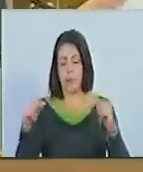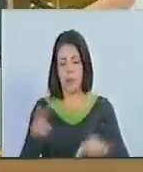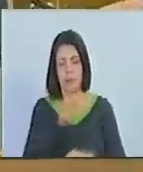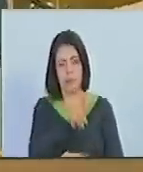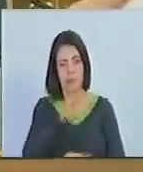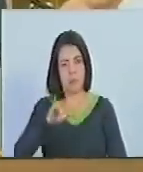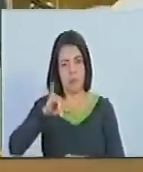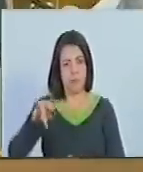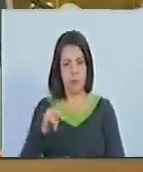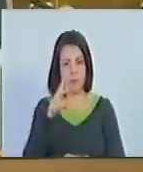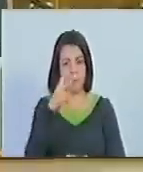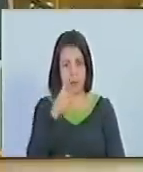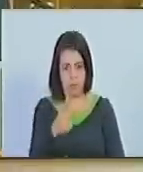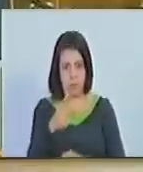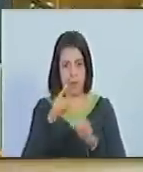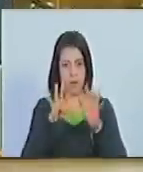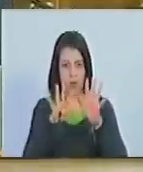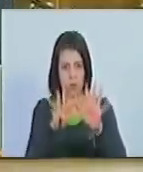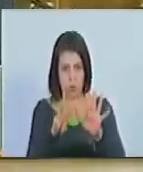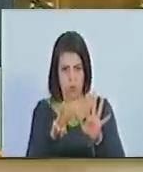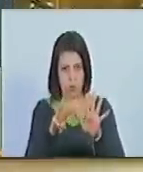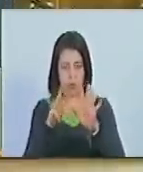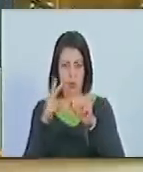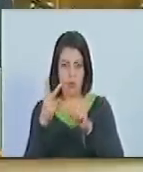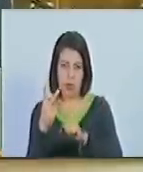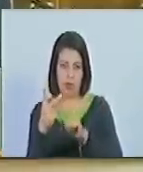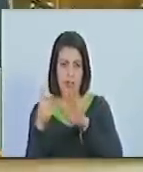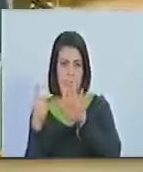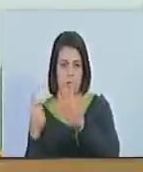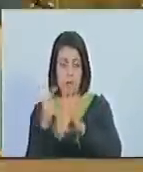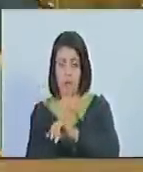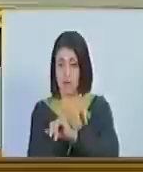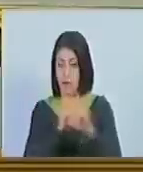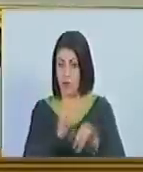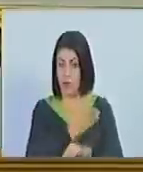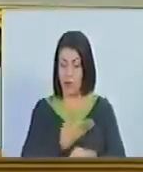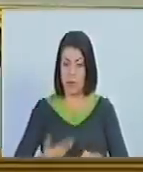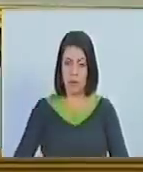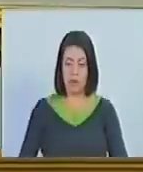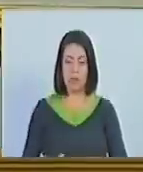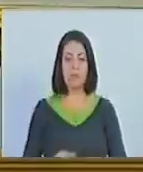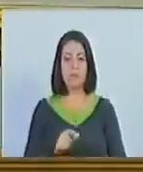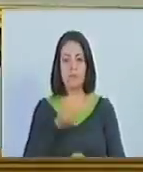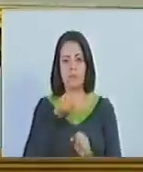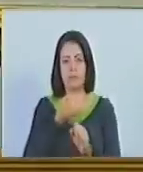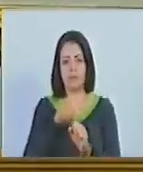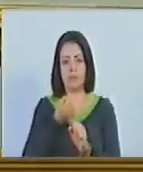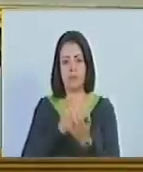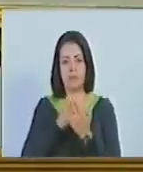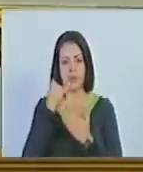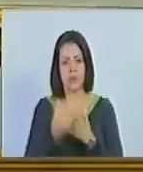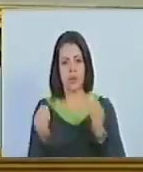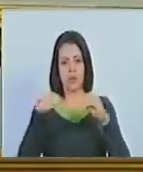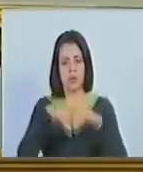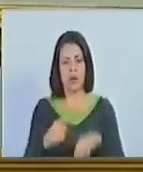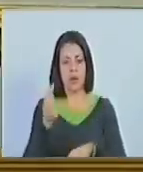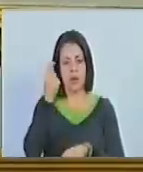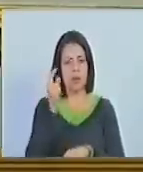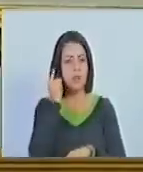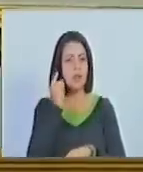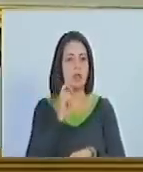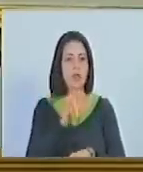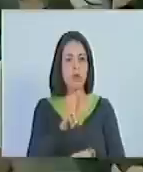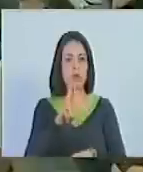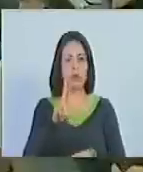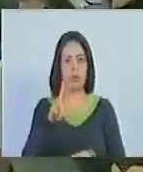el 22 de junio de 1826. Es todo, ciudadano presidente. Dejen el derecho de palabra para que presente el proyecto de acuerdo a la diputada Rudy